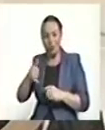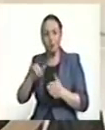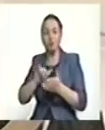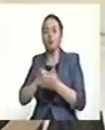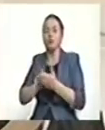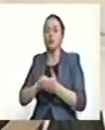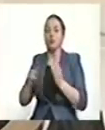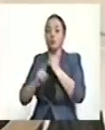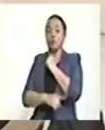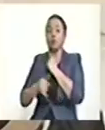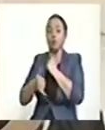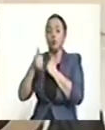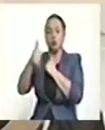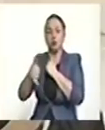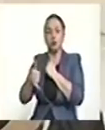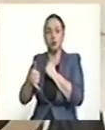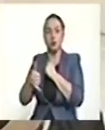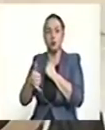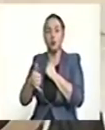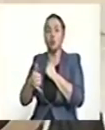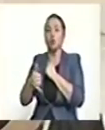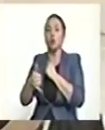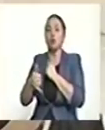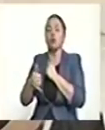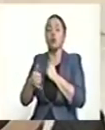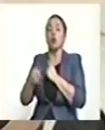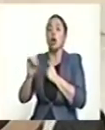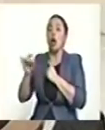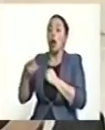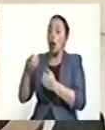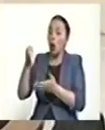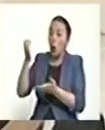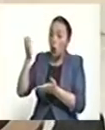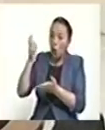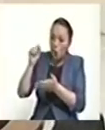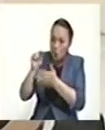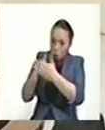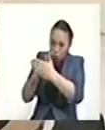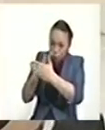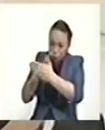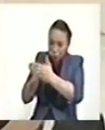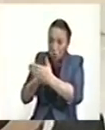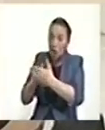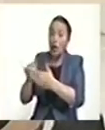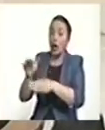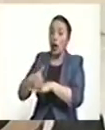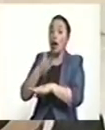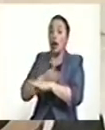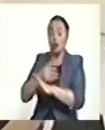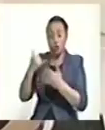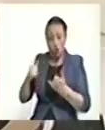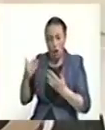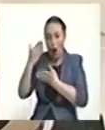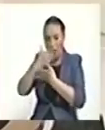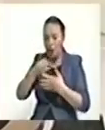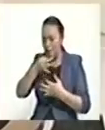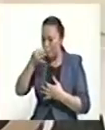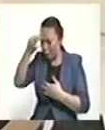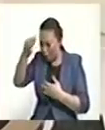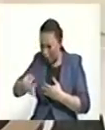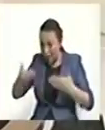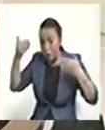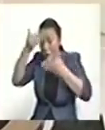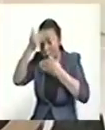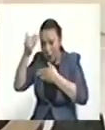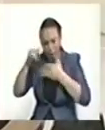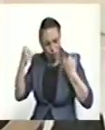Acá dicen que para la valoración y juzgamiento de esos delitos, que además están probados, que fueron cometidos sistemáticamente por las Farc,